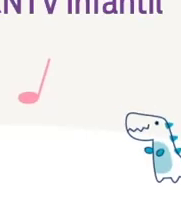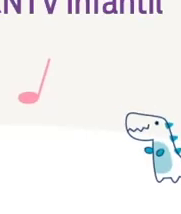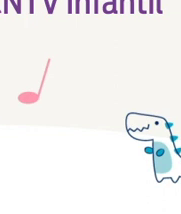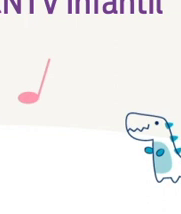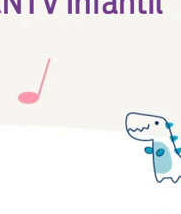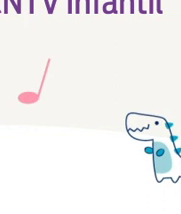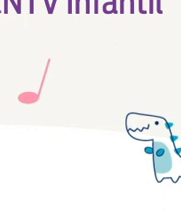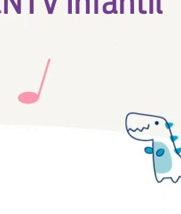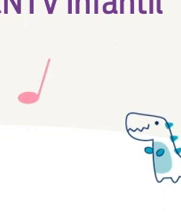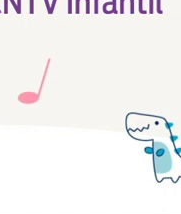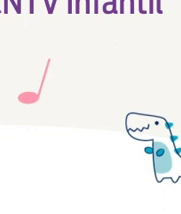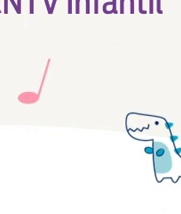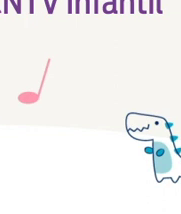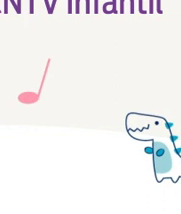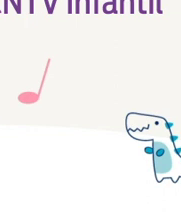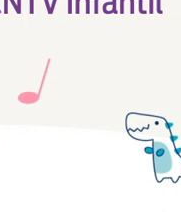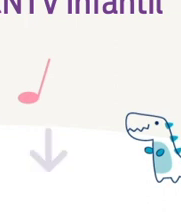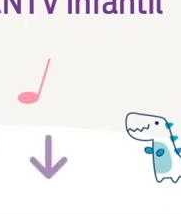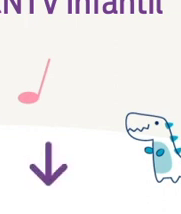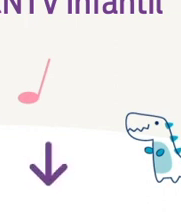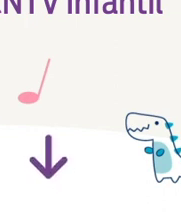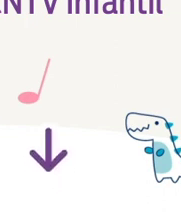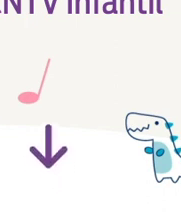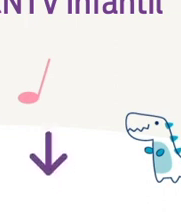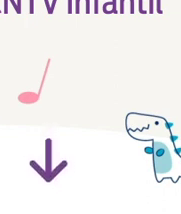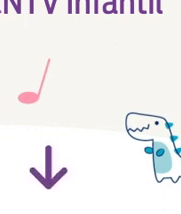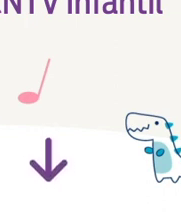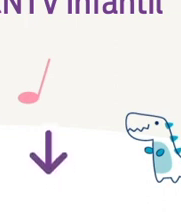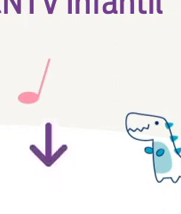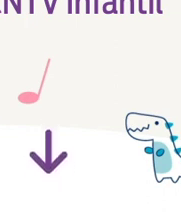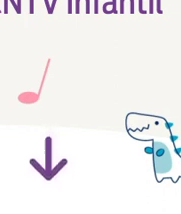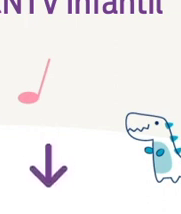Para ver este video, encuentra el link aquí abajo en la descripción.